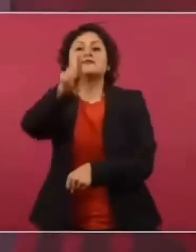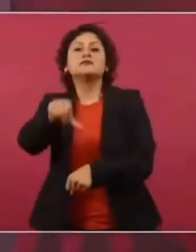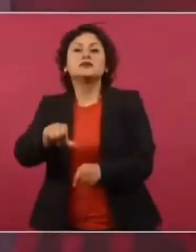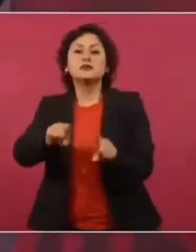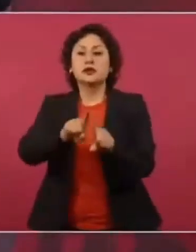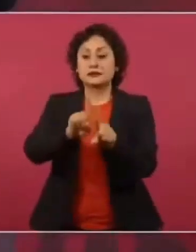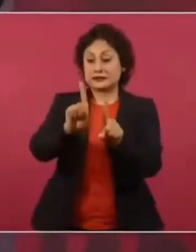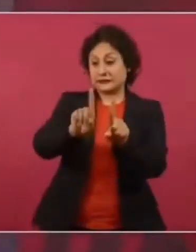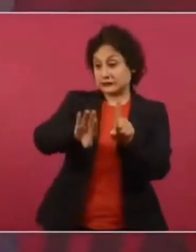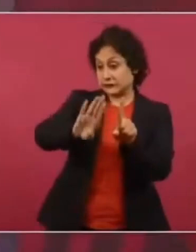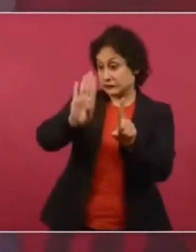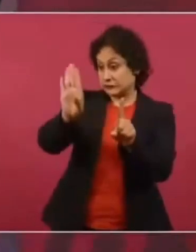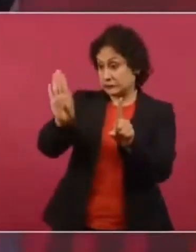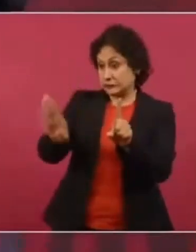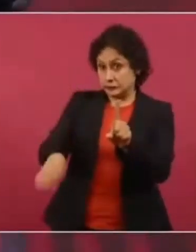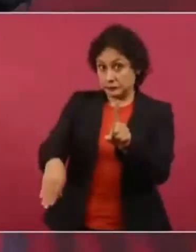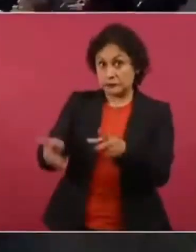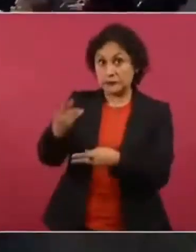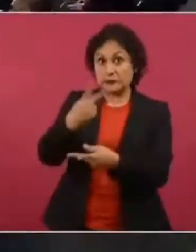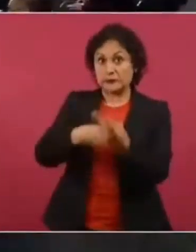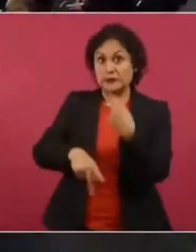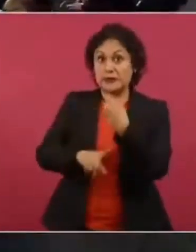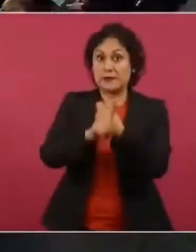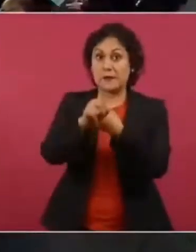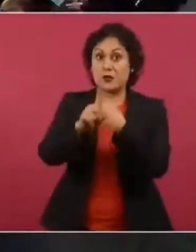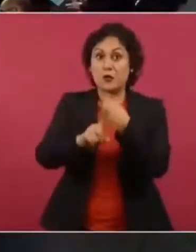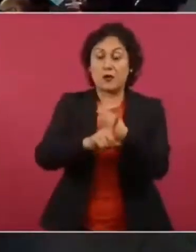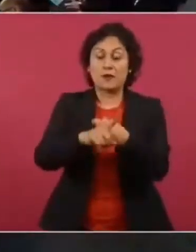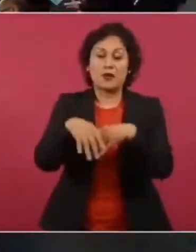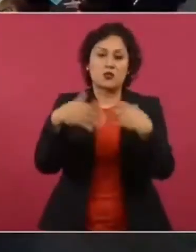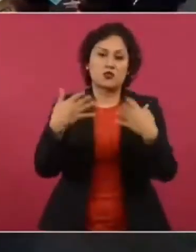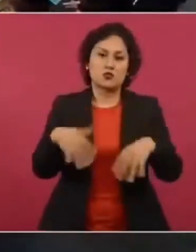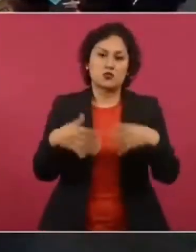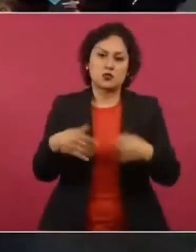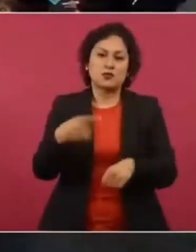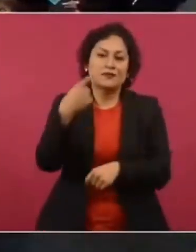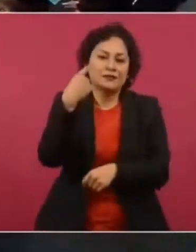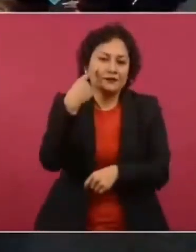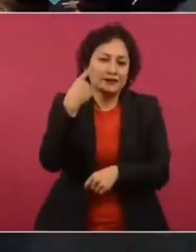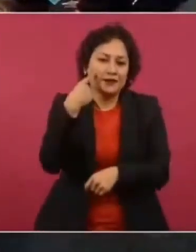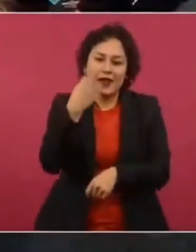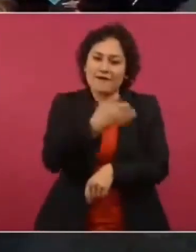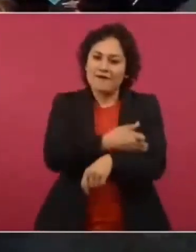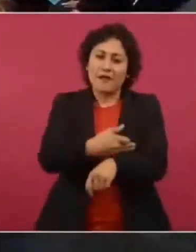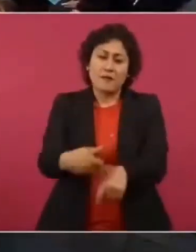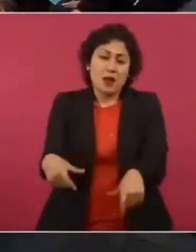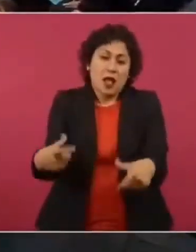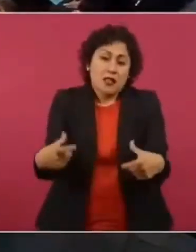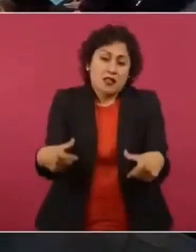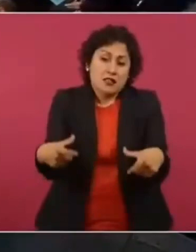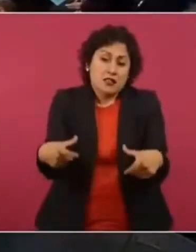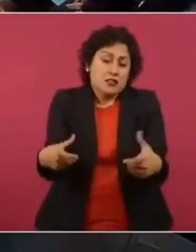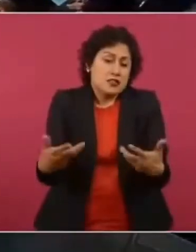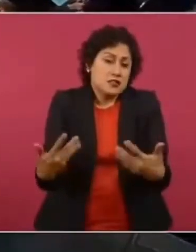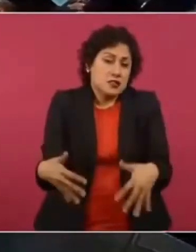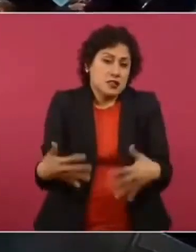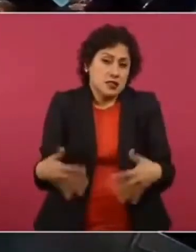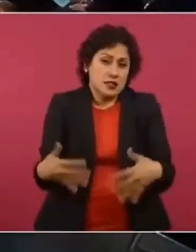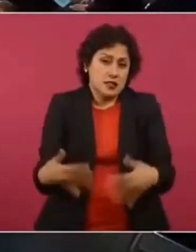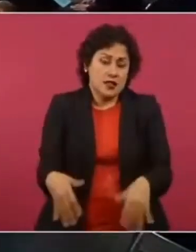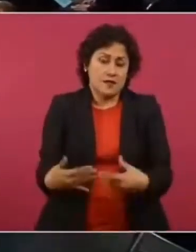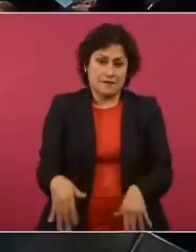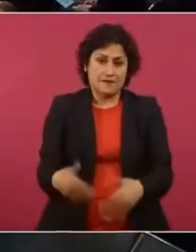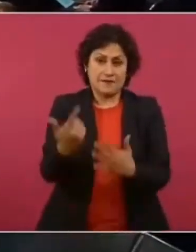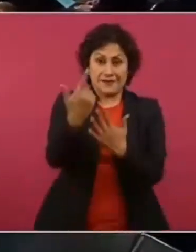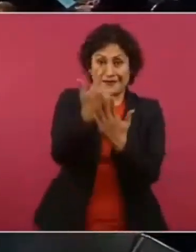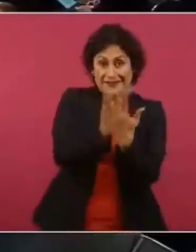estamos hablando de grandotes, grandotes, grandotes. De una familia que debe estar entre los 20 más ricos de